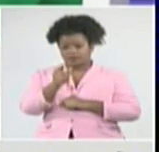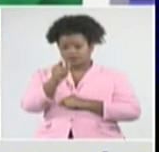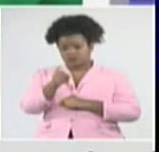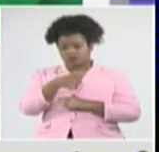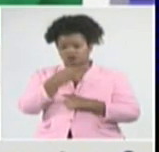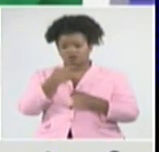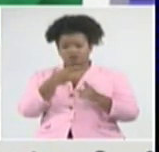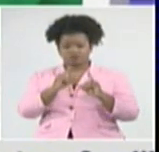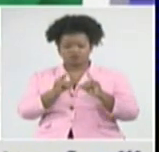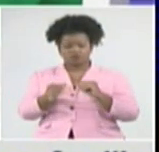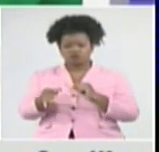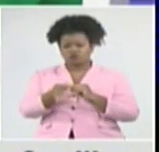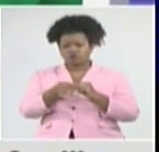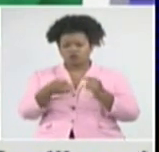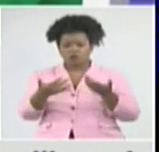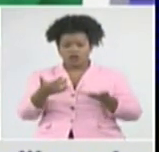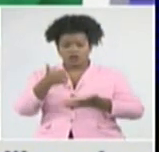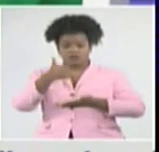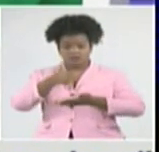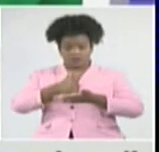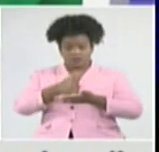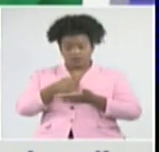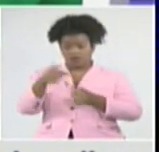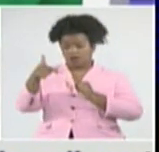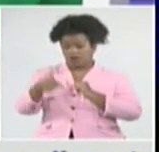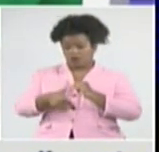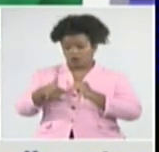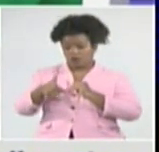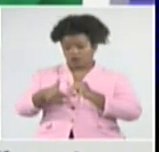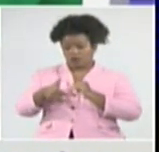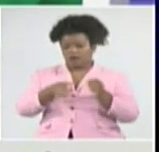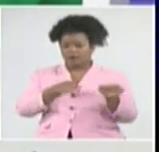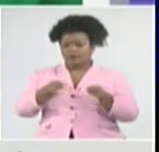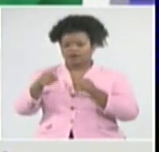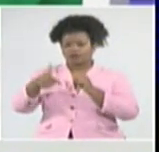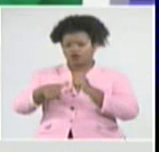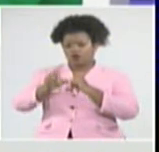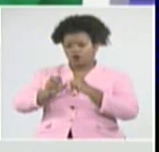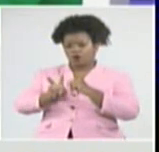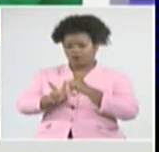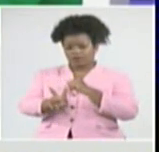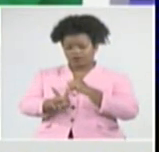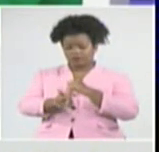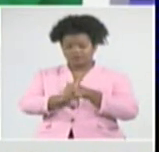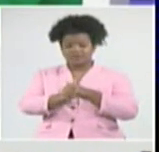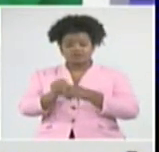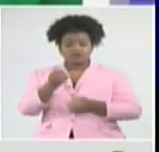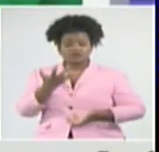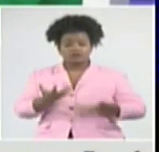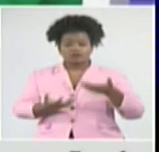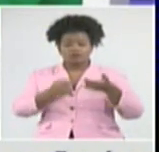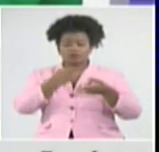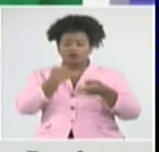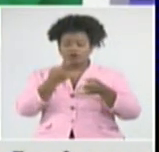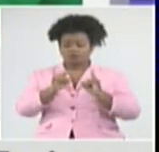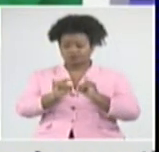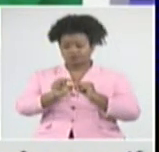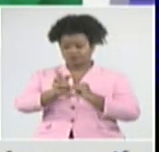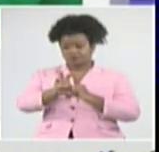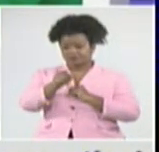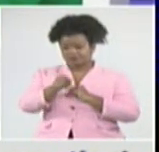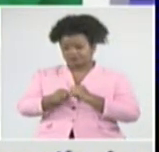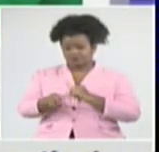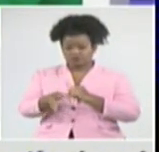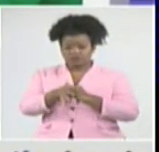municipios Matanzas, Aguay Grande y Jovellano. En Cienfuegos fallecen tres personas. Del municipio de